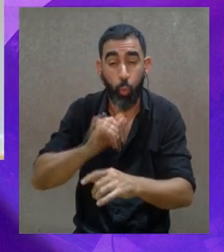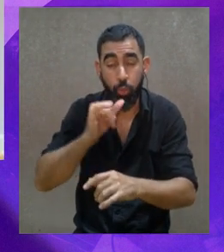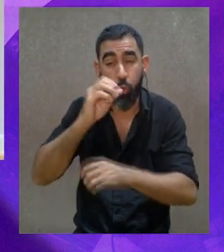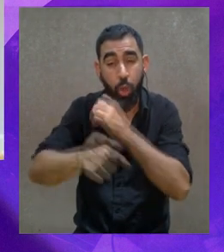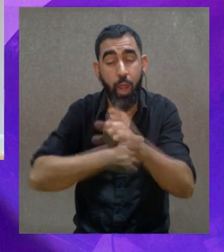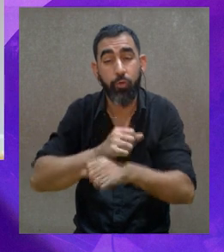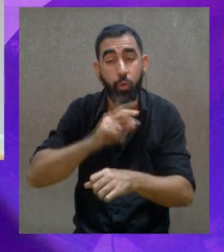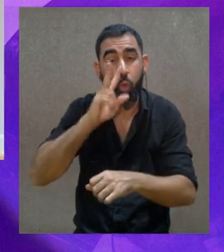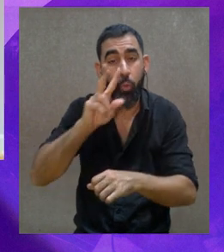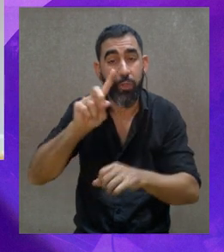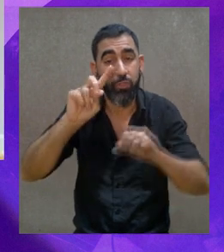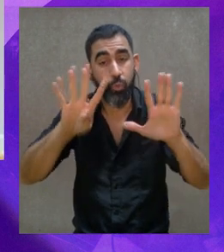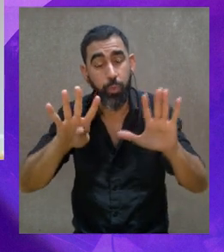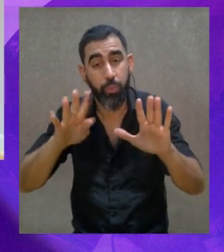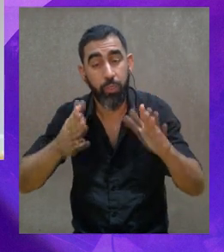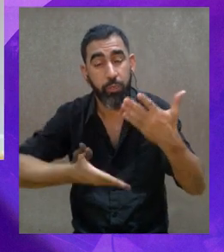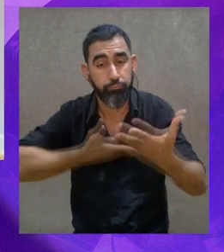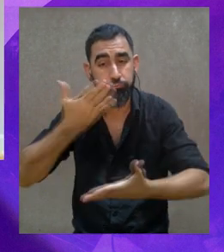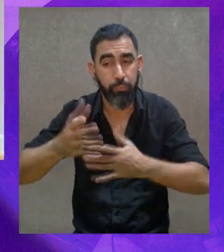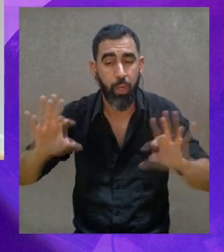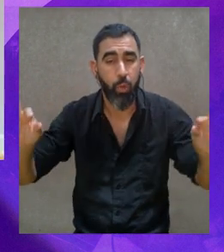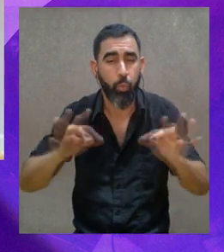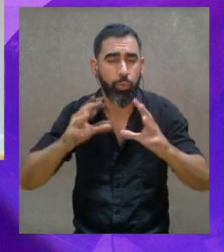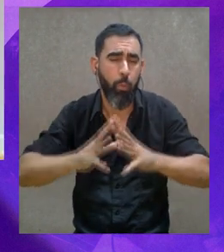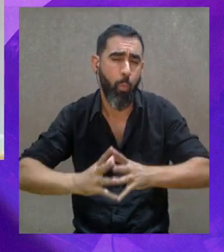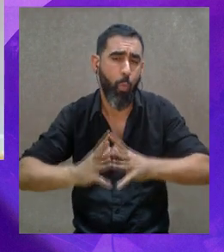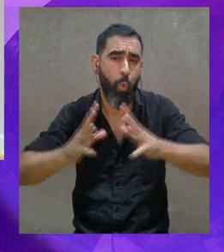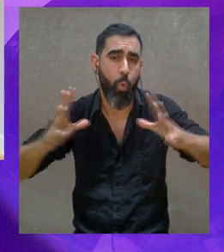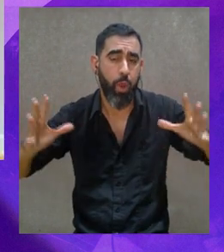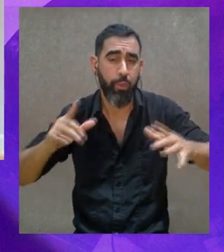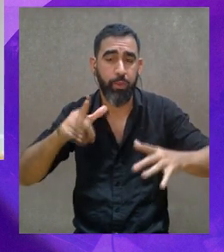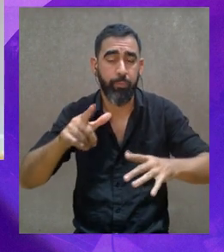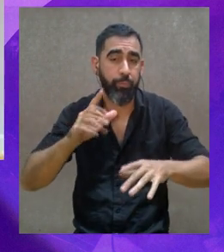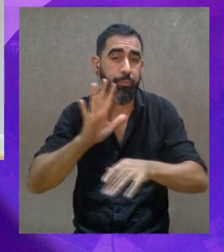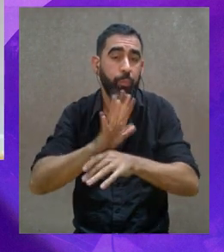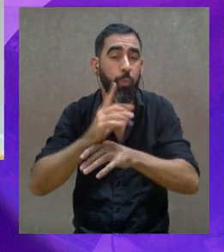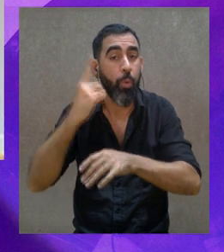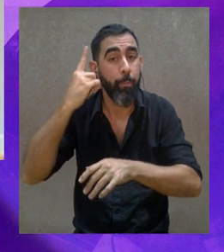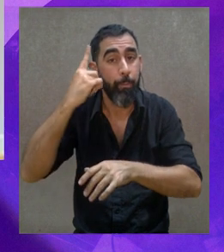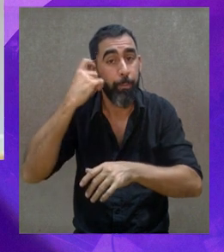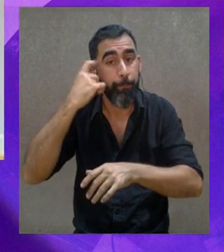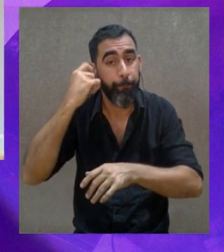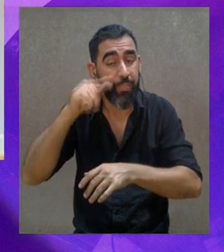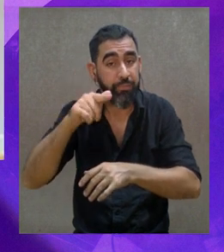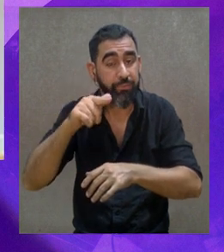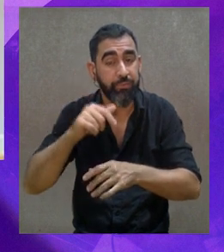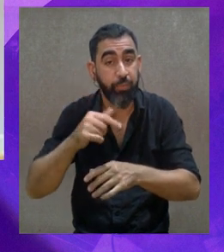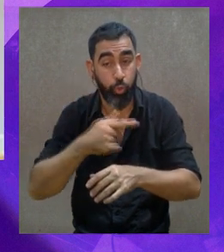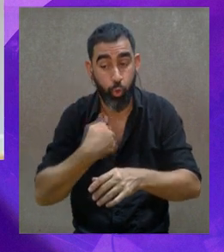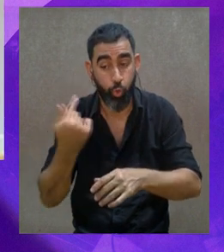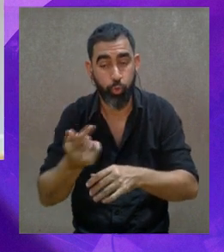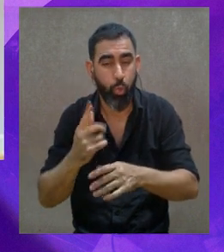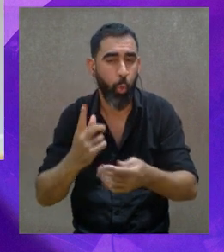y quiero contar, nosotros en el 2019 hicimos un concierto enorme, como una experiencia,